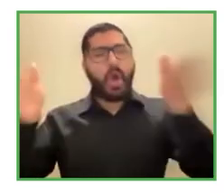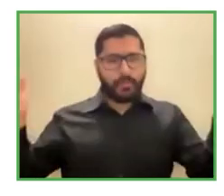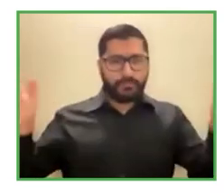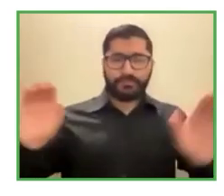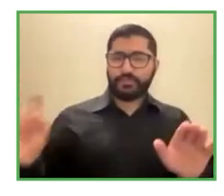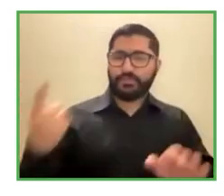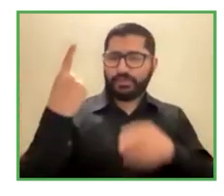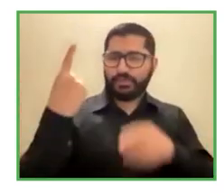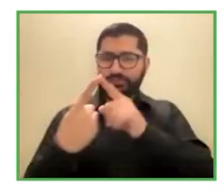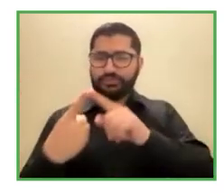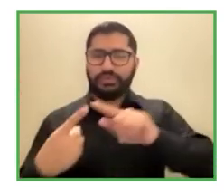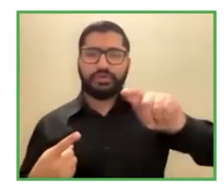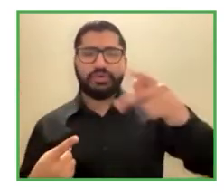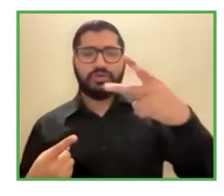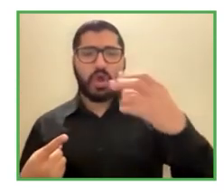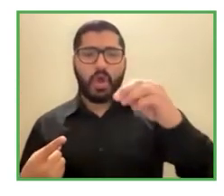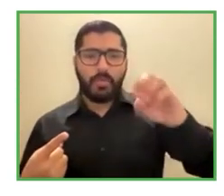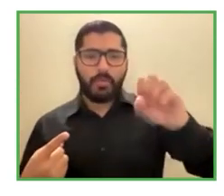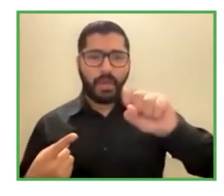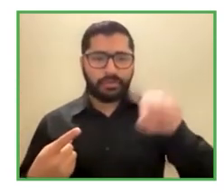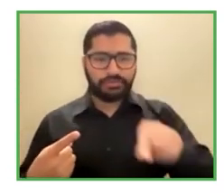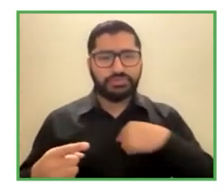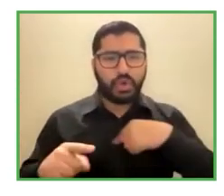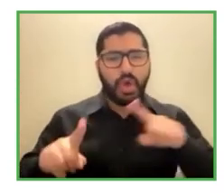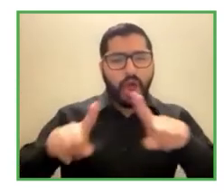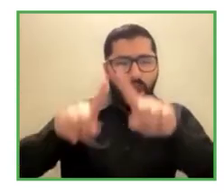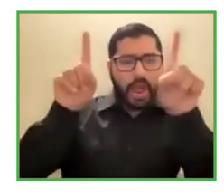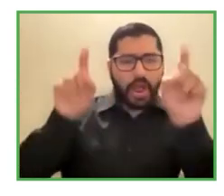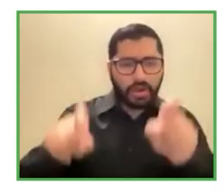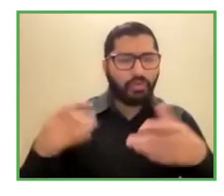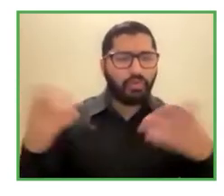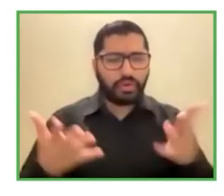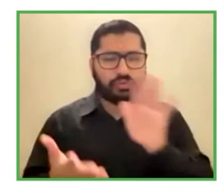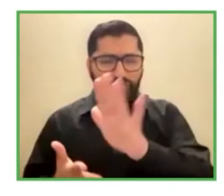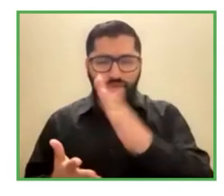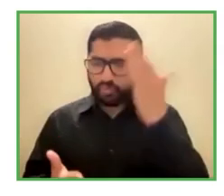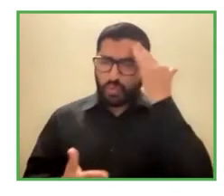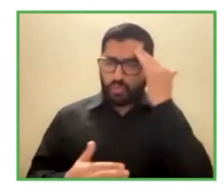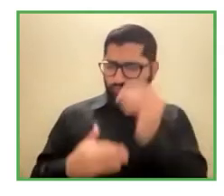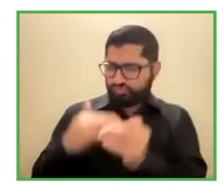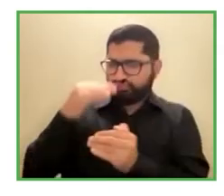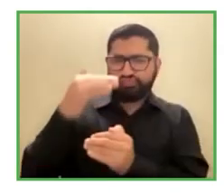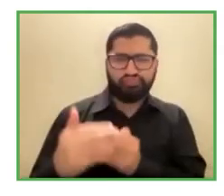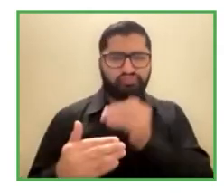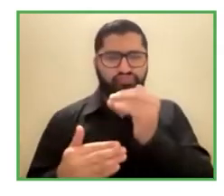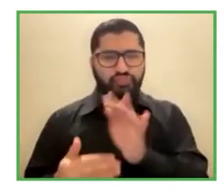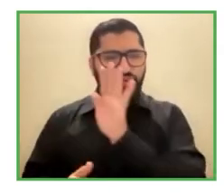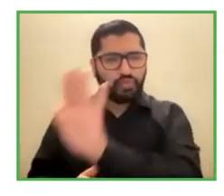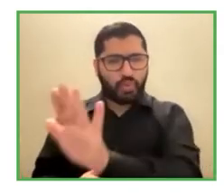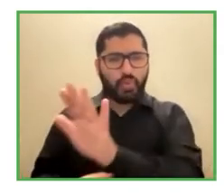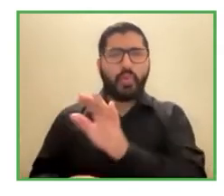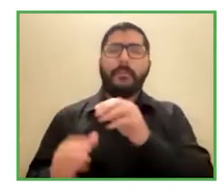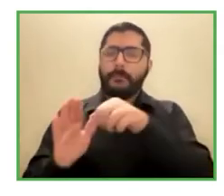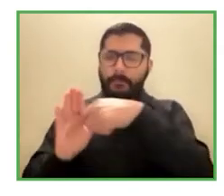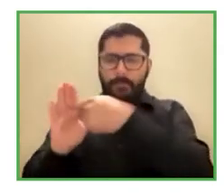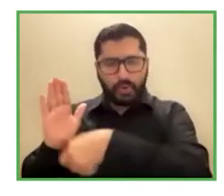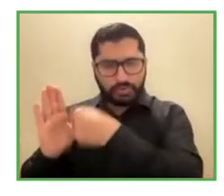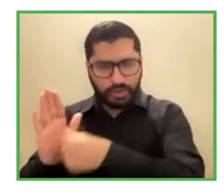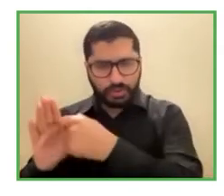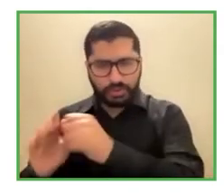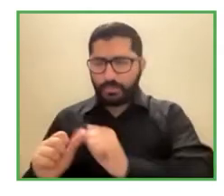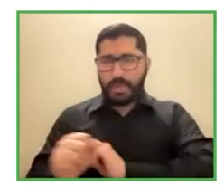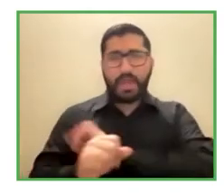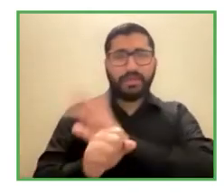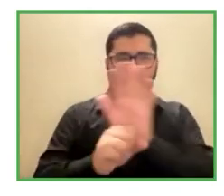qué ha significado para el avance de su proyecto la pandemia COVID-19 y